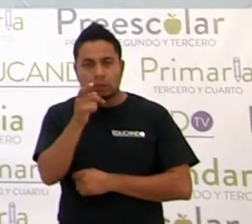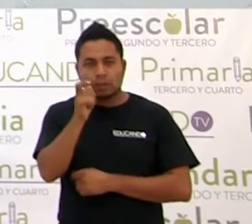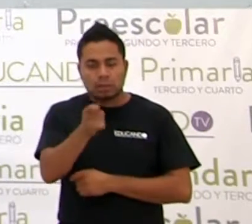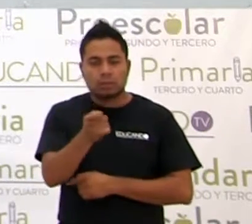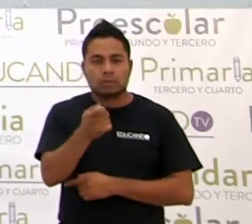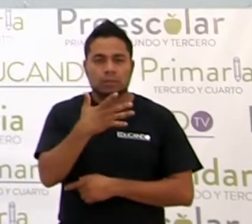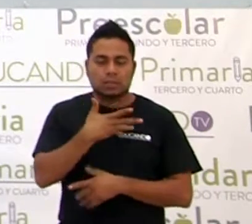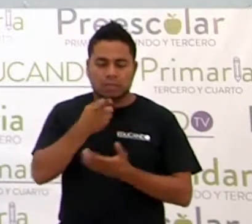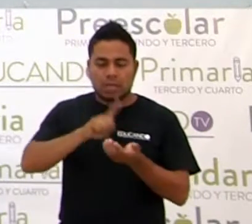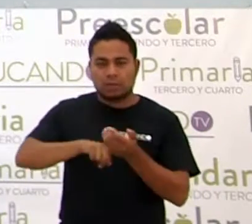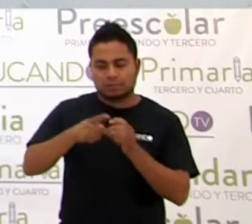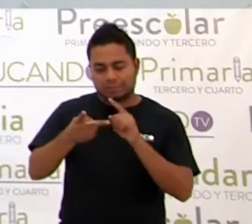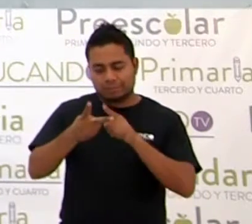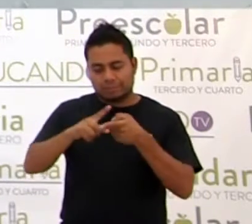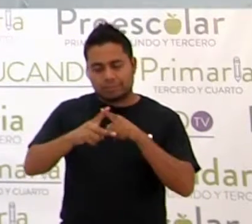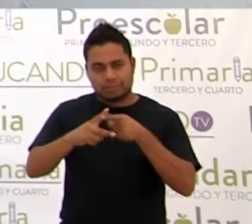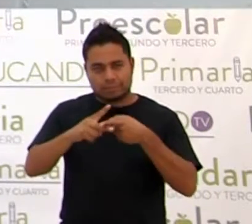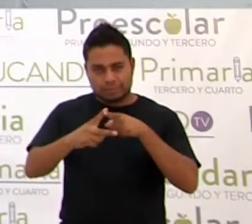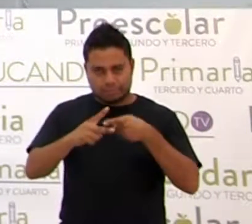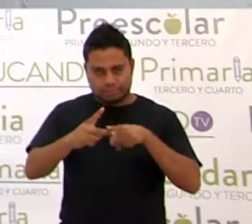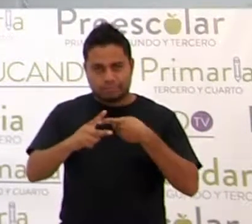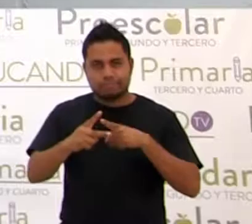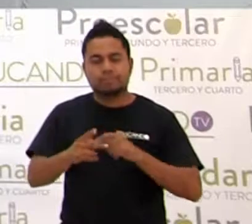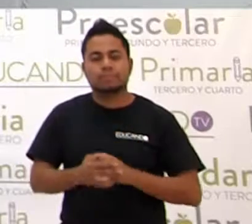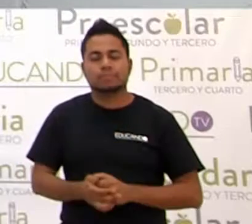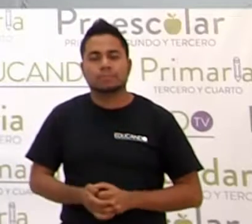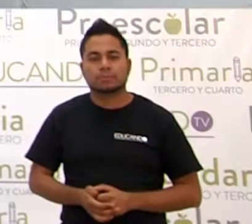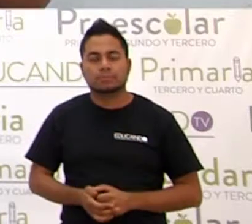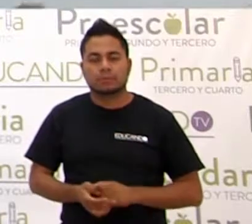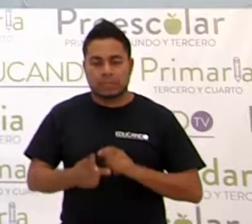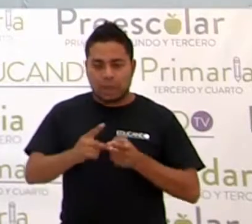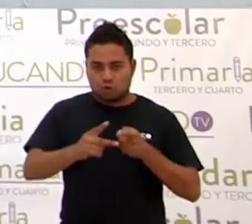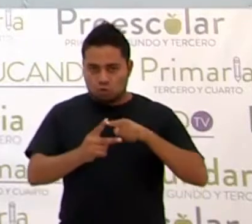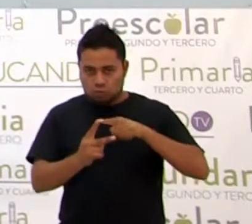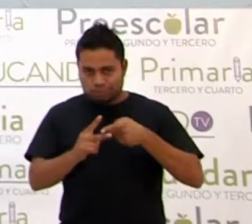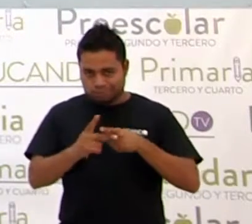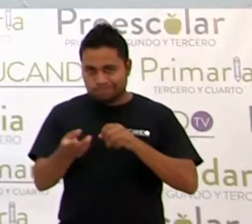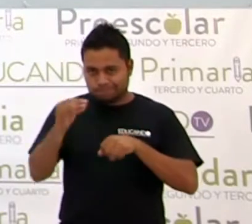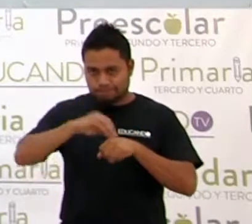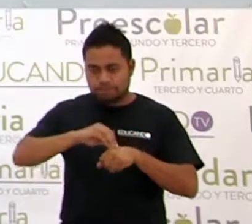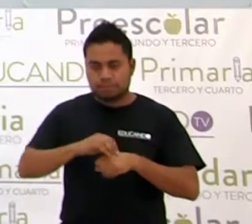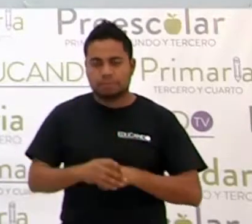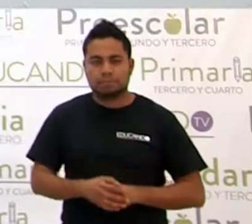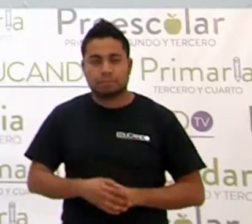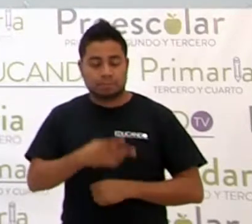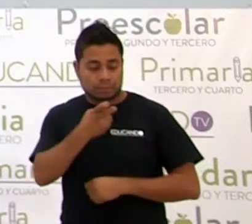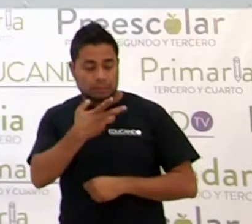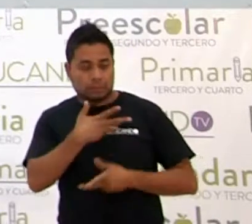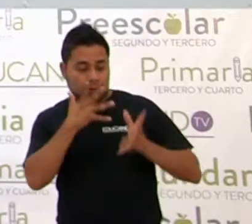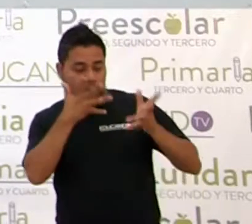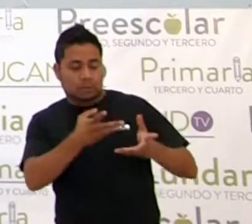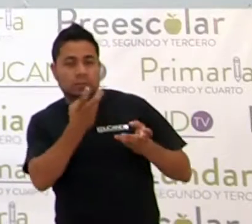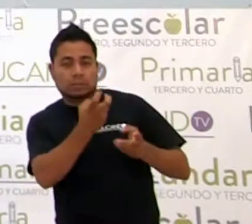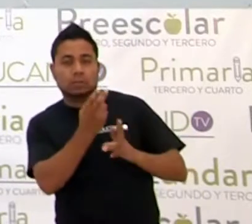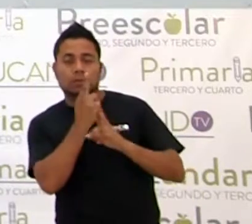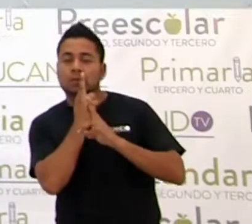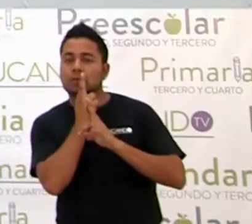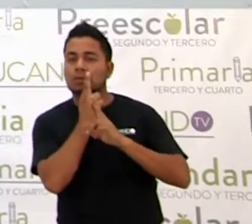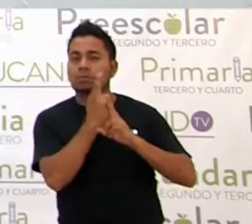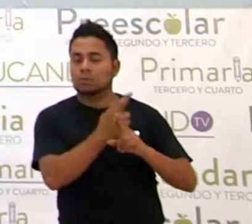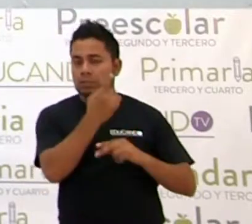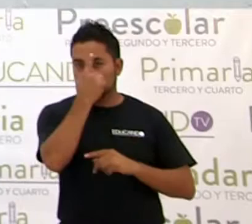una figura de 2 lados, en el ángulo. Así queda, ese es el resultado